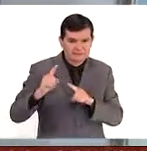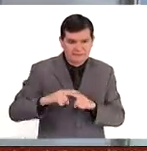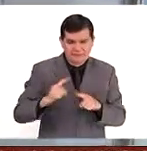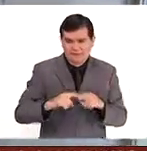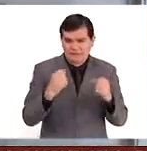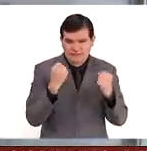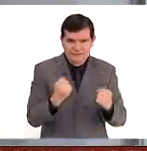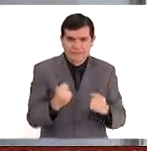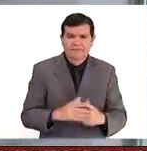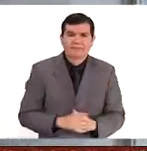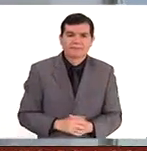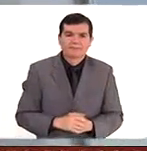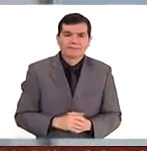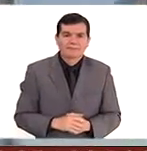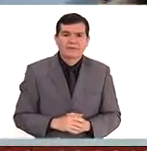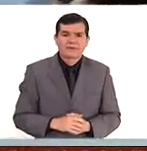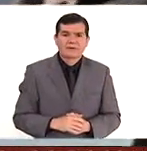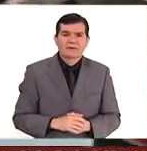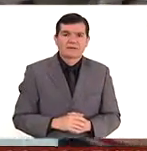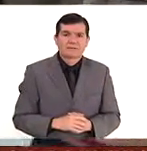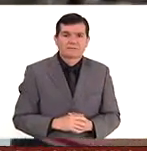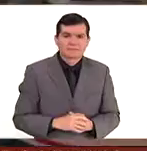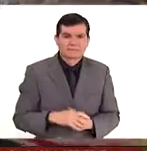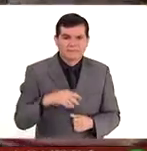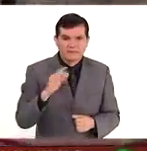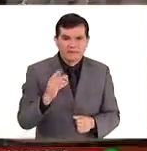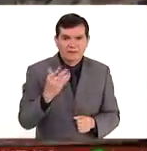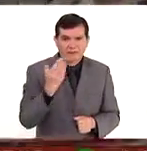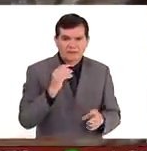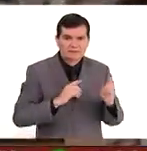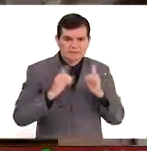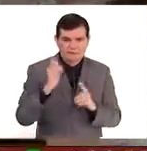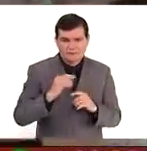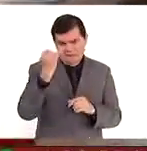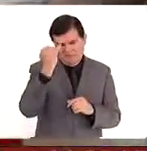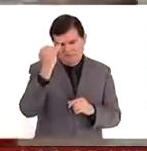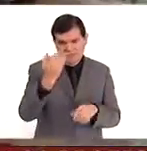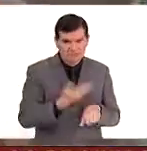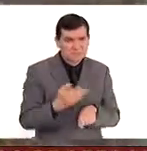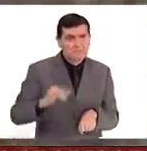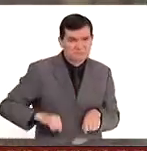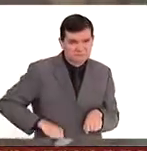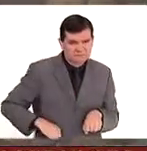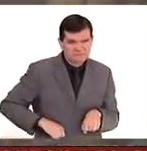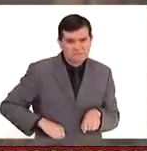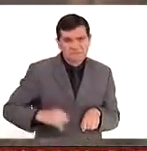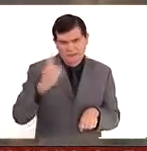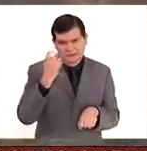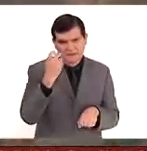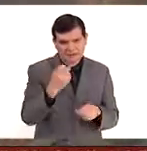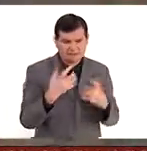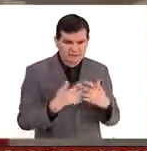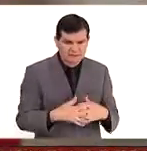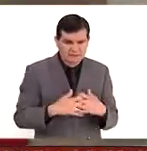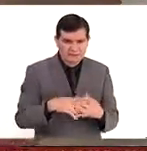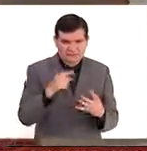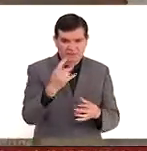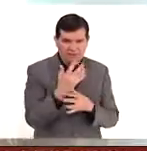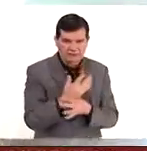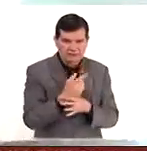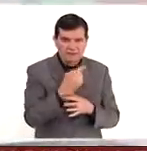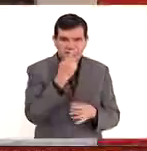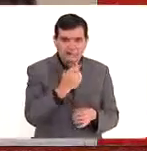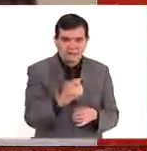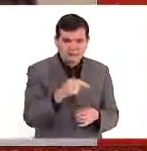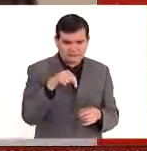potencial. Claro, claro. Pues sin duda alguna es un invento muy interesante, sobre todo para estas industrias que tú bien comentas.